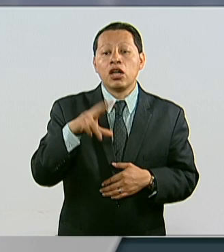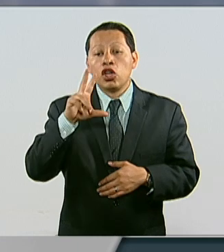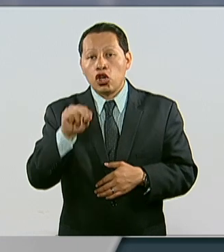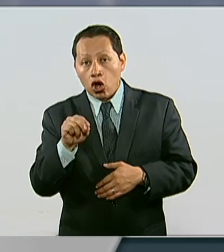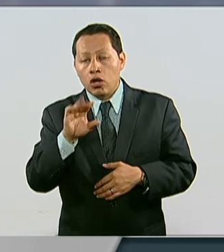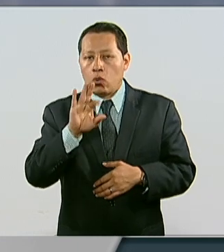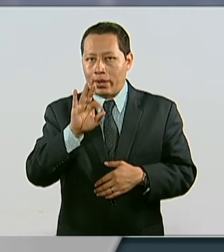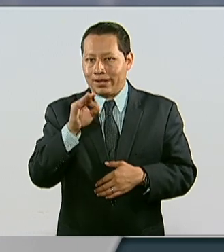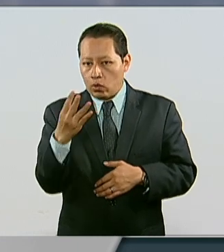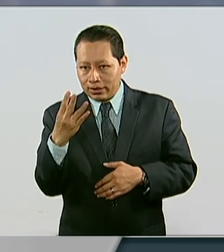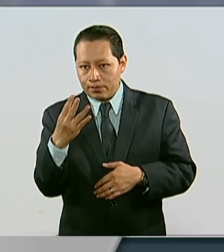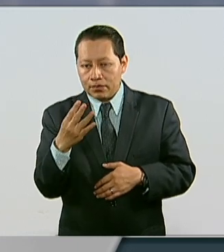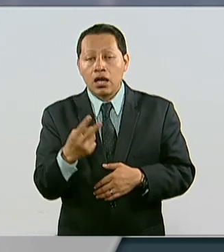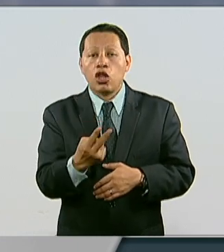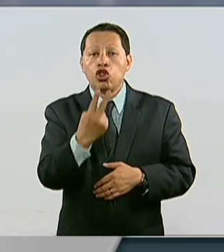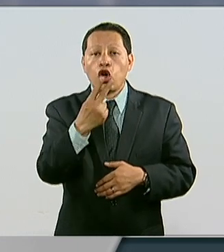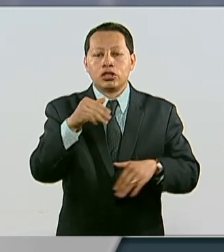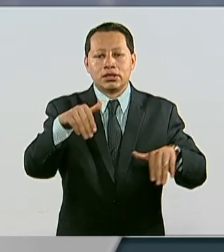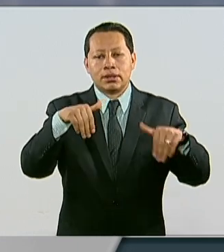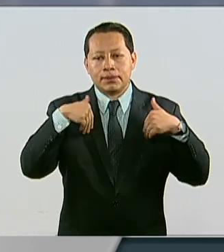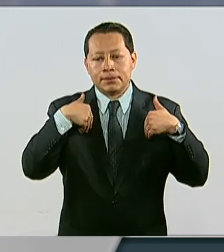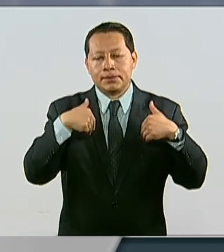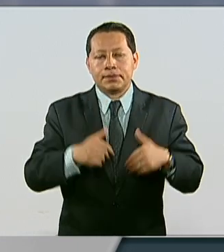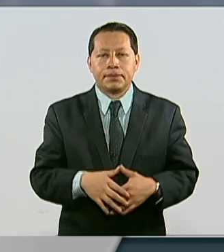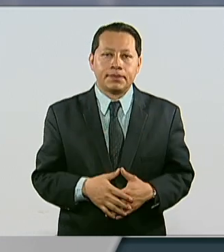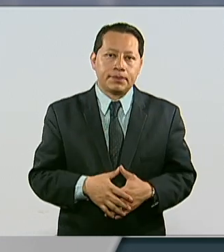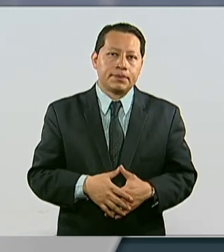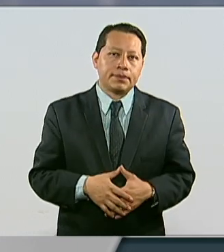44 y también hubo dos abstenciones.